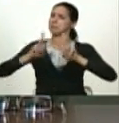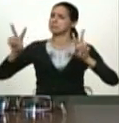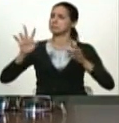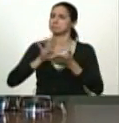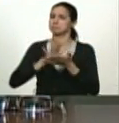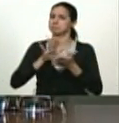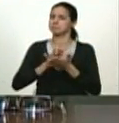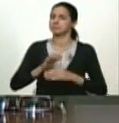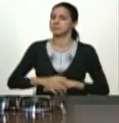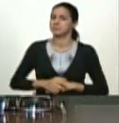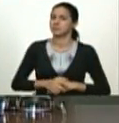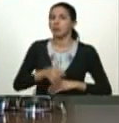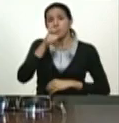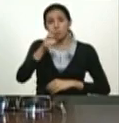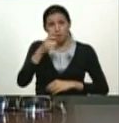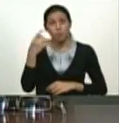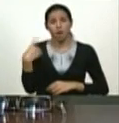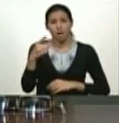ahí hay un pueblo